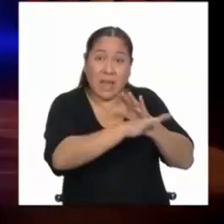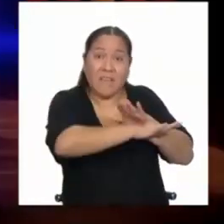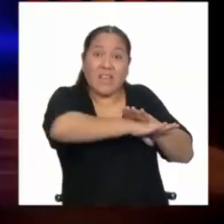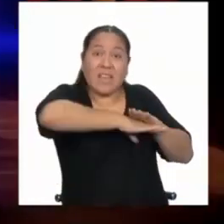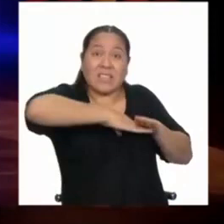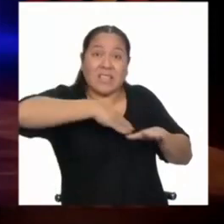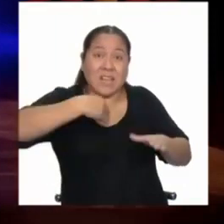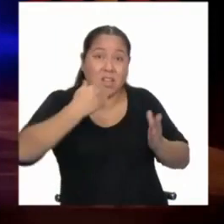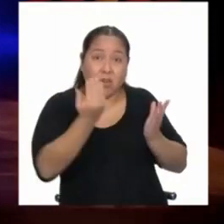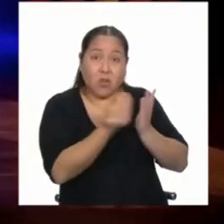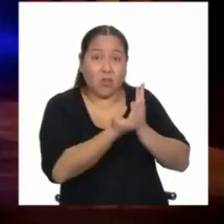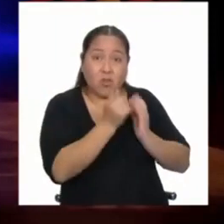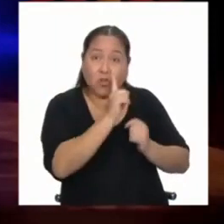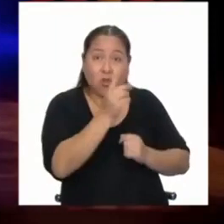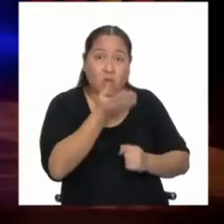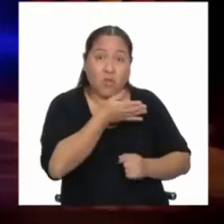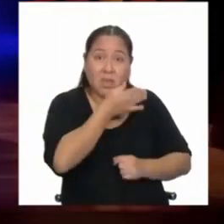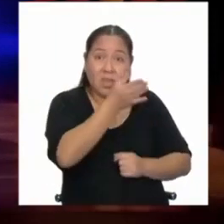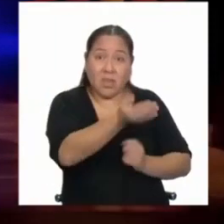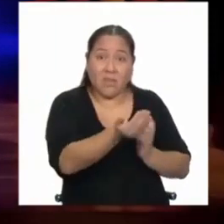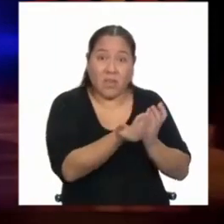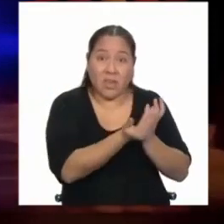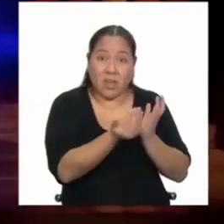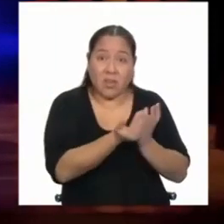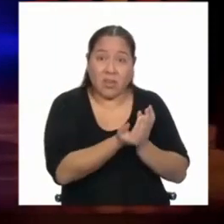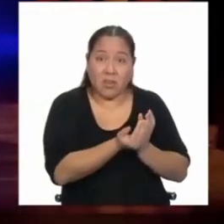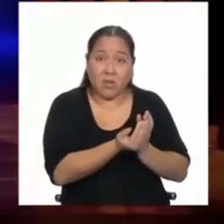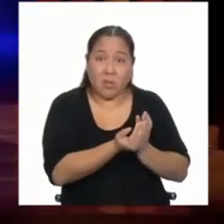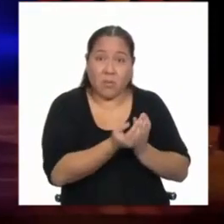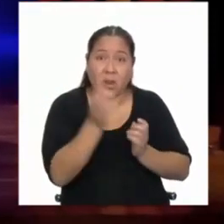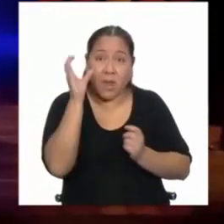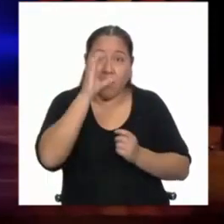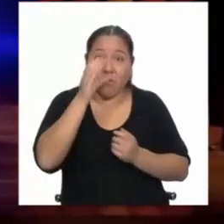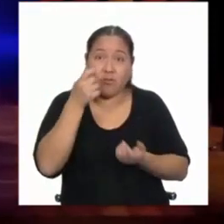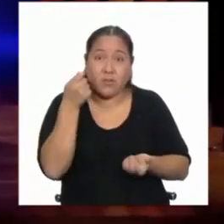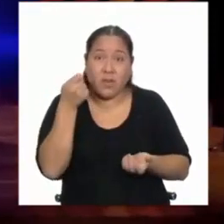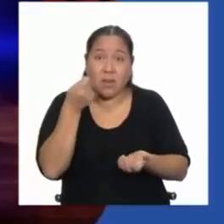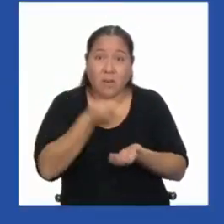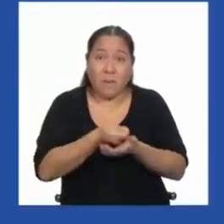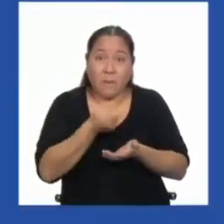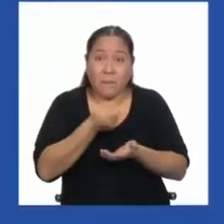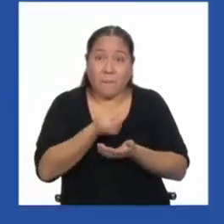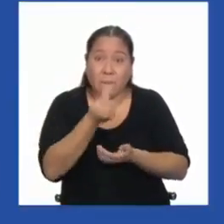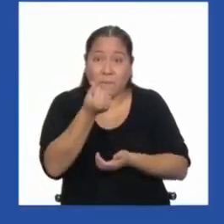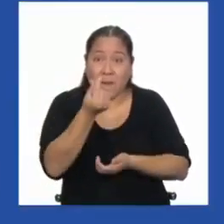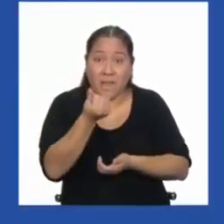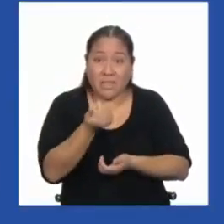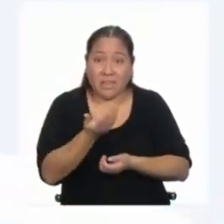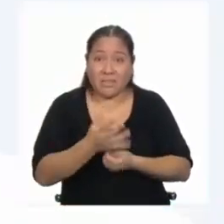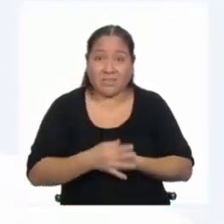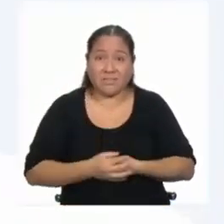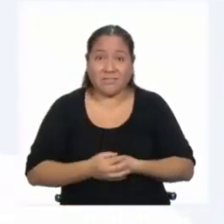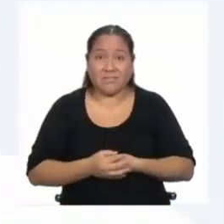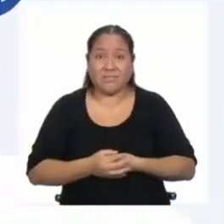ni siquiera iban al colegio para poder solventar estos gastos familiares.